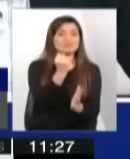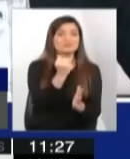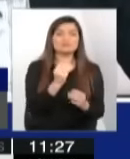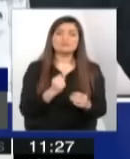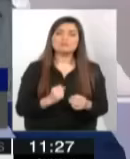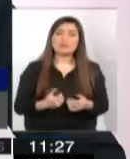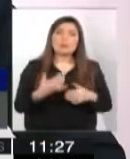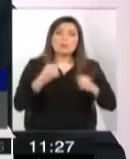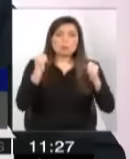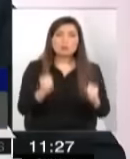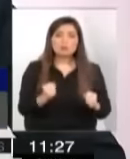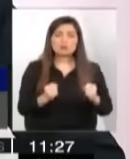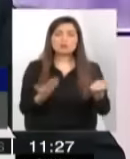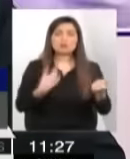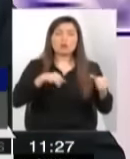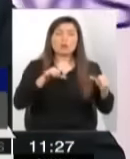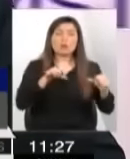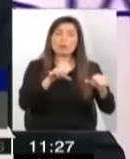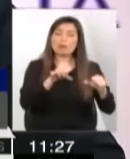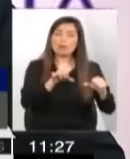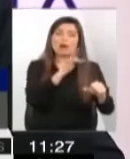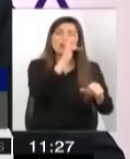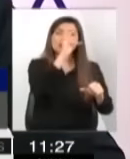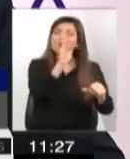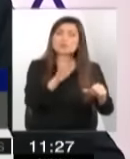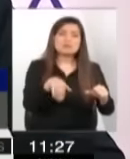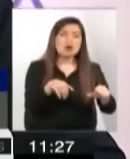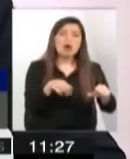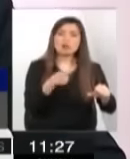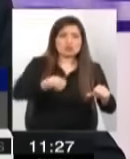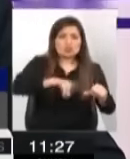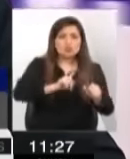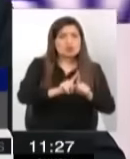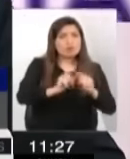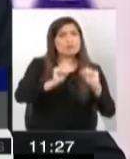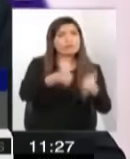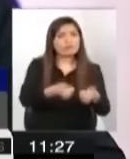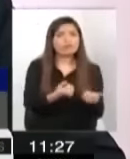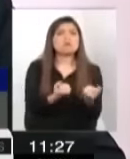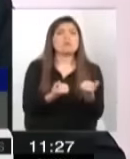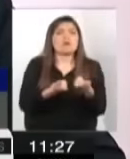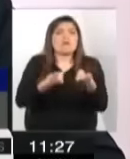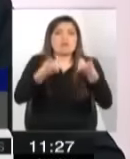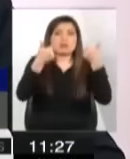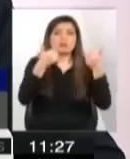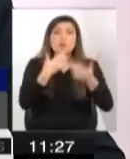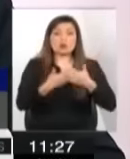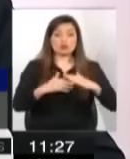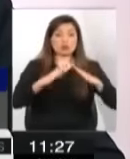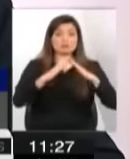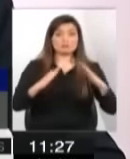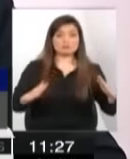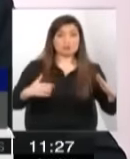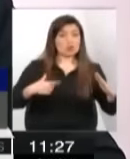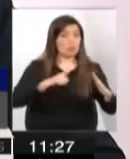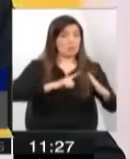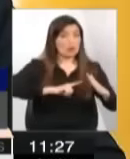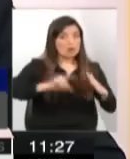Pudimos torcerle la mano al destino. Cuando salí del Sename, salí tremendamente mutilado emocionalmente,